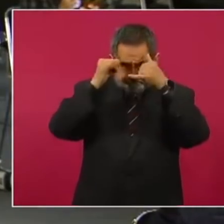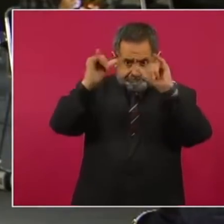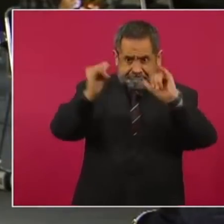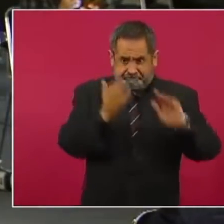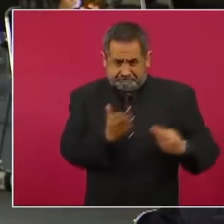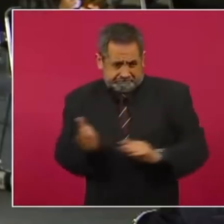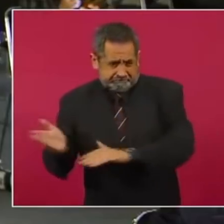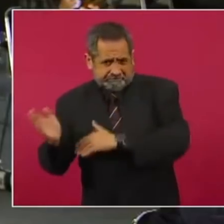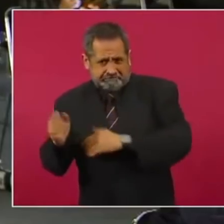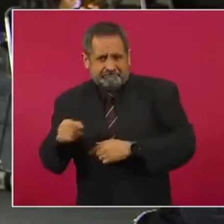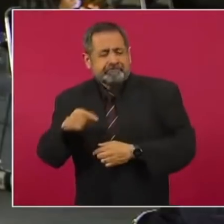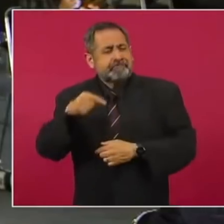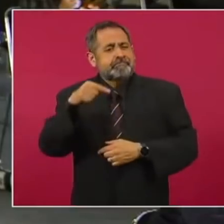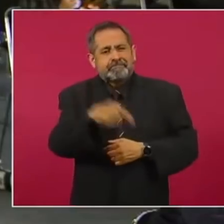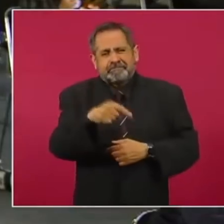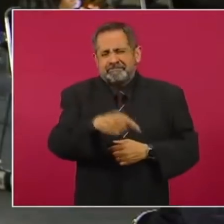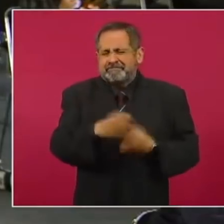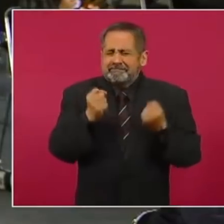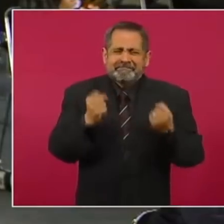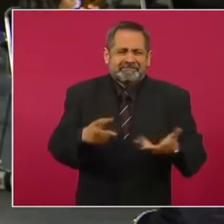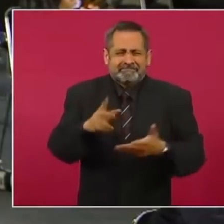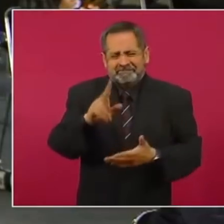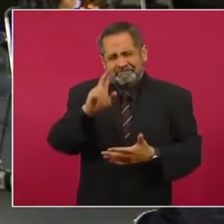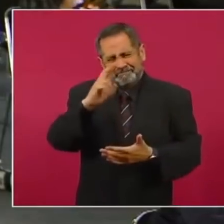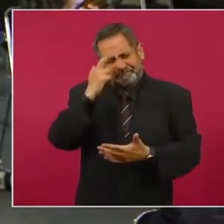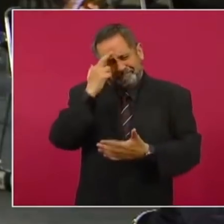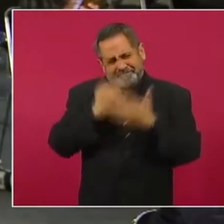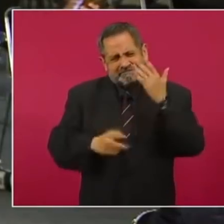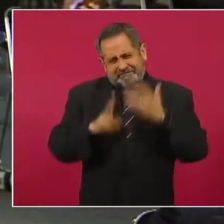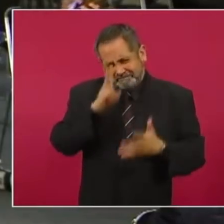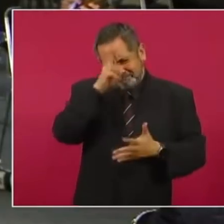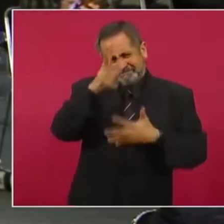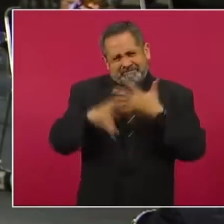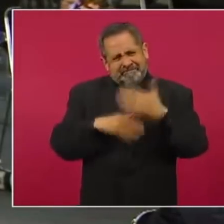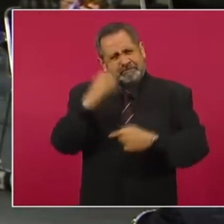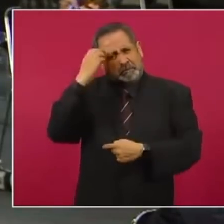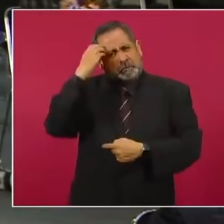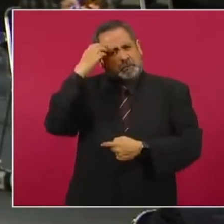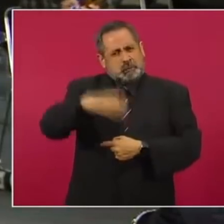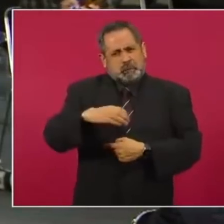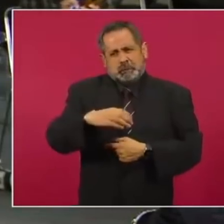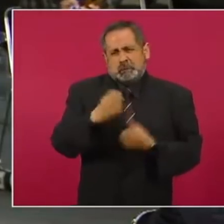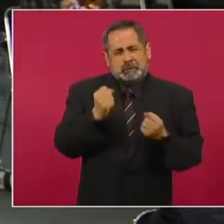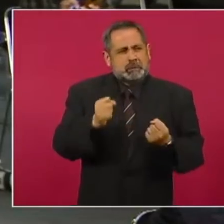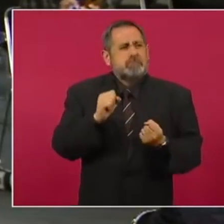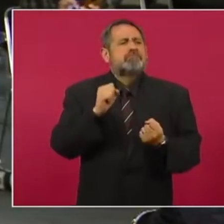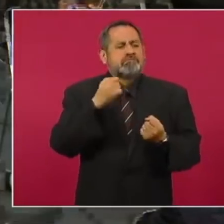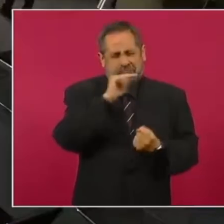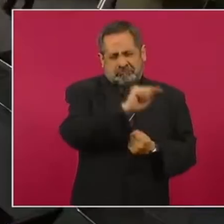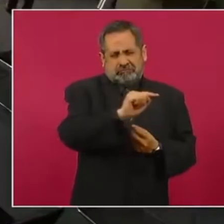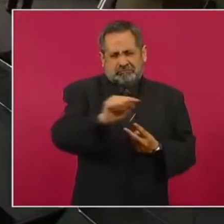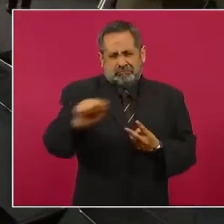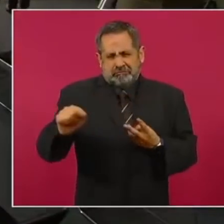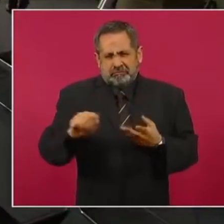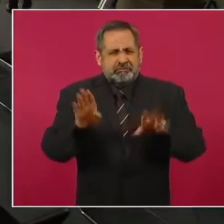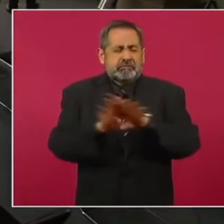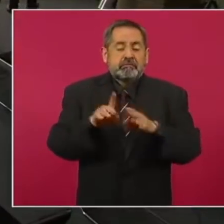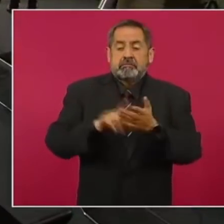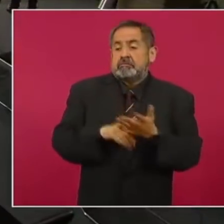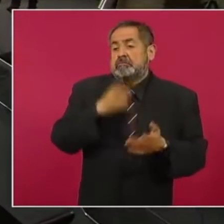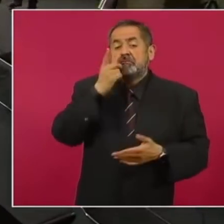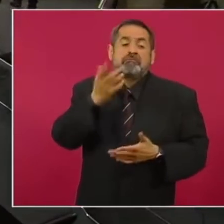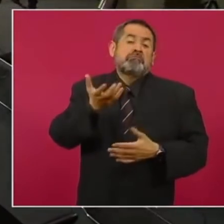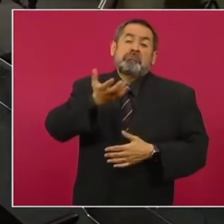diversa y arraigada cultura de la violencia en México, con múltiples expresiones crueles perpetradas sobre texto de ser